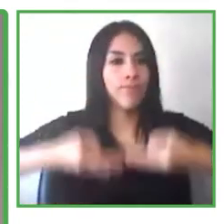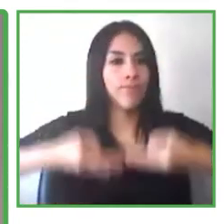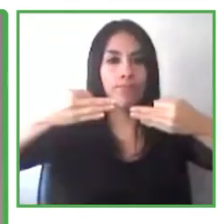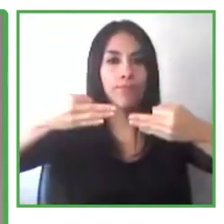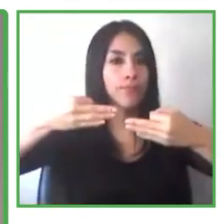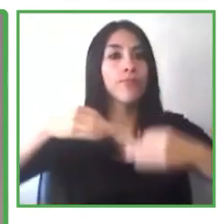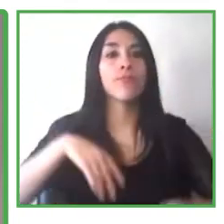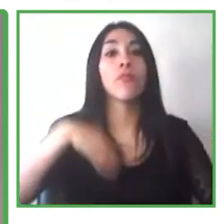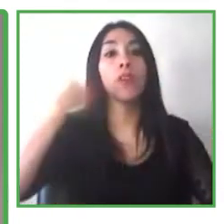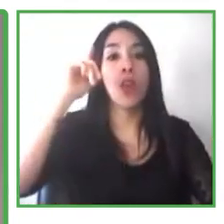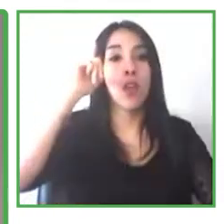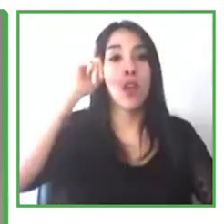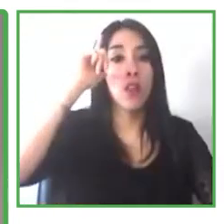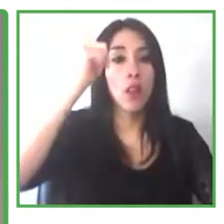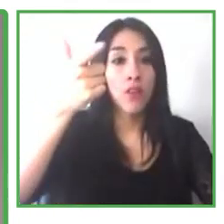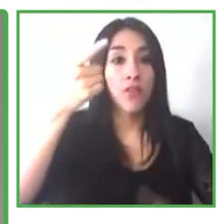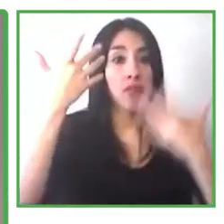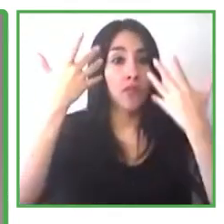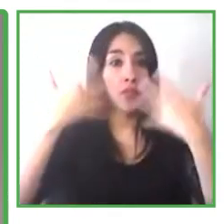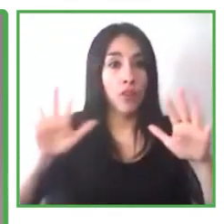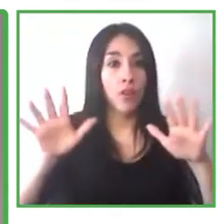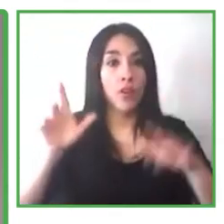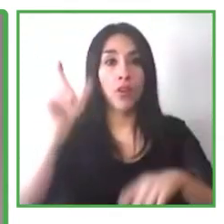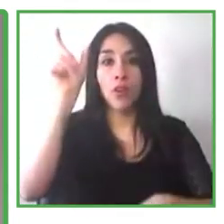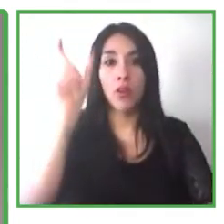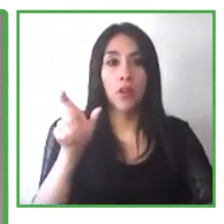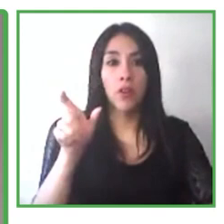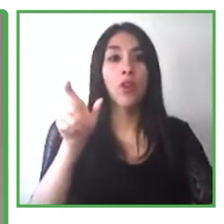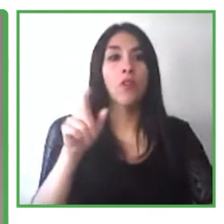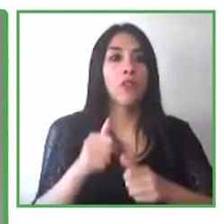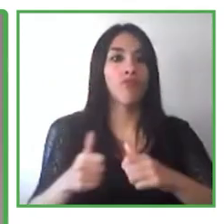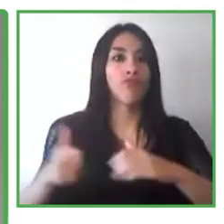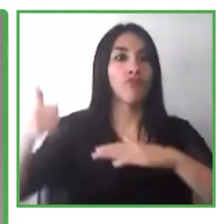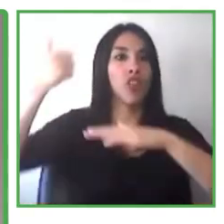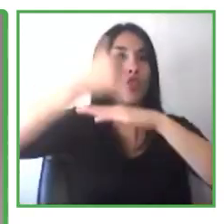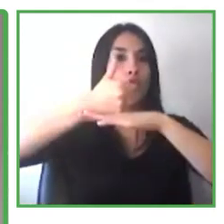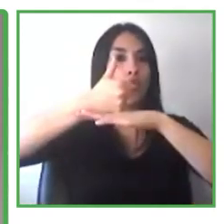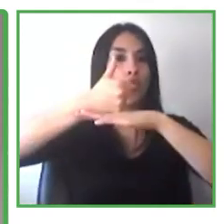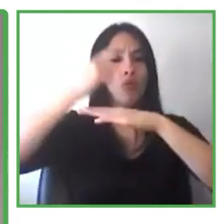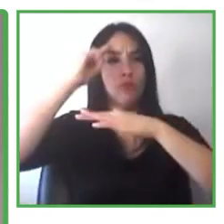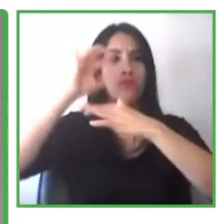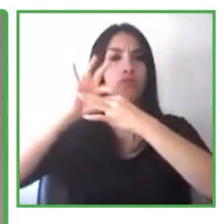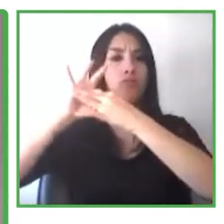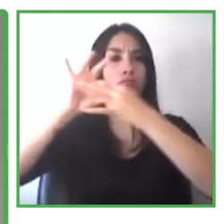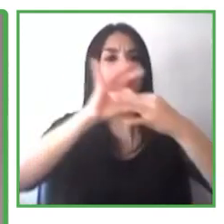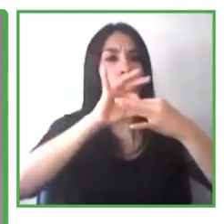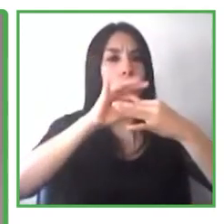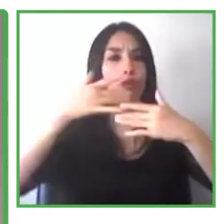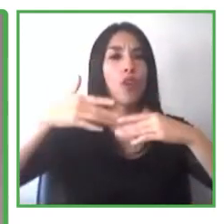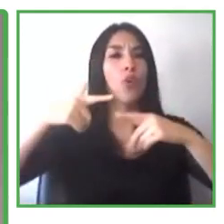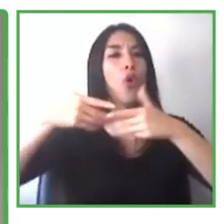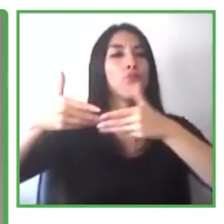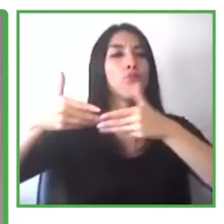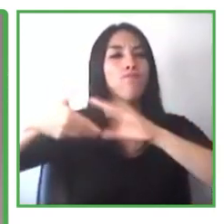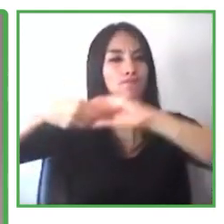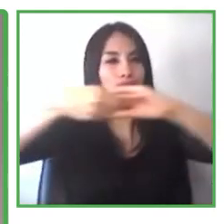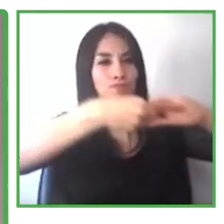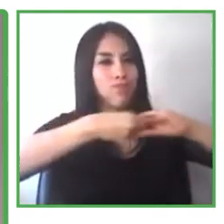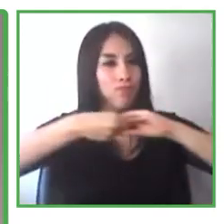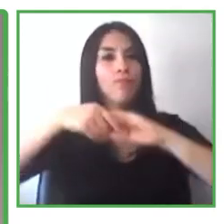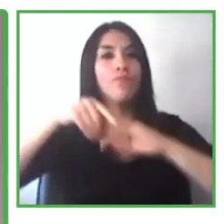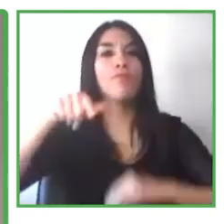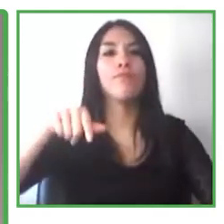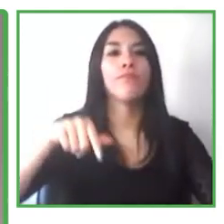tú eres directora de Alianzas Estratégicas, ¿cierto? Pero yo creo que ella hace mucho más que eso. He trabajado con Jessica por bastantes años